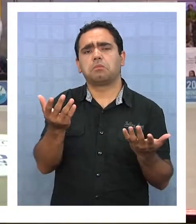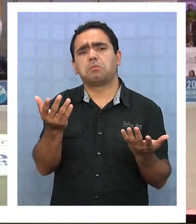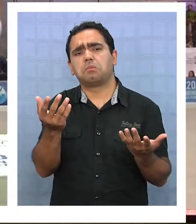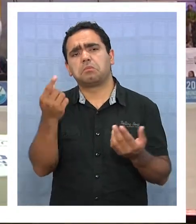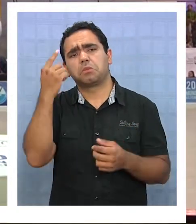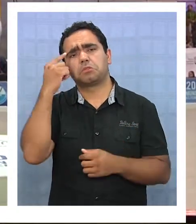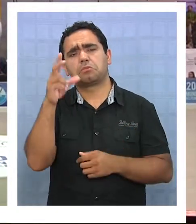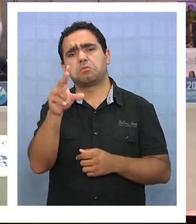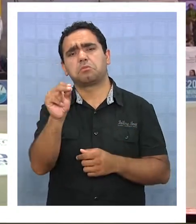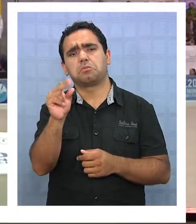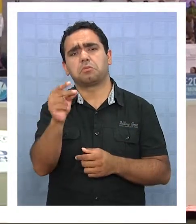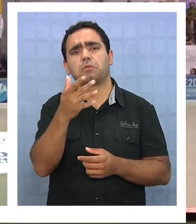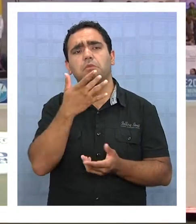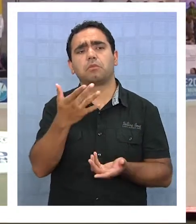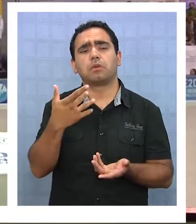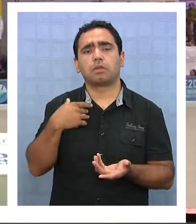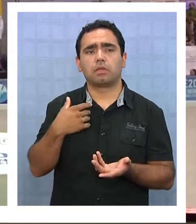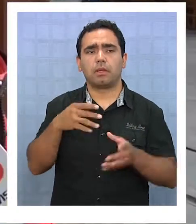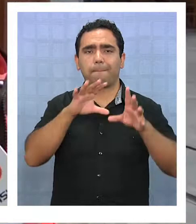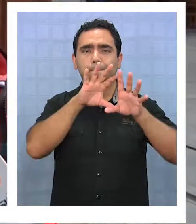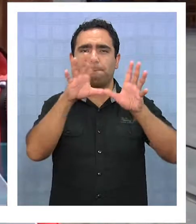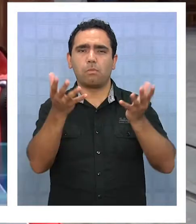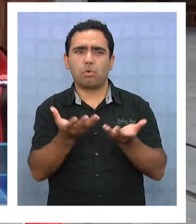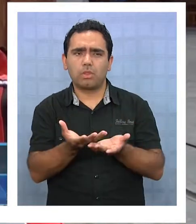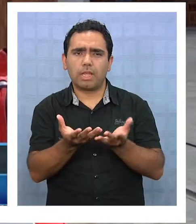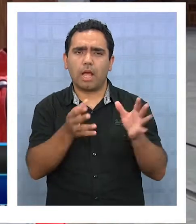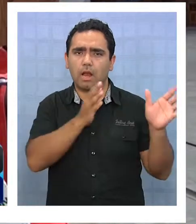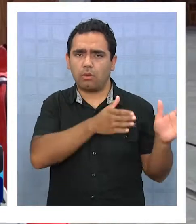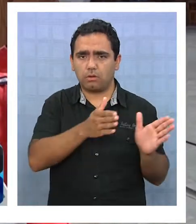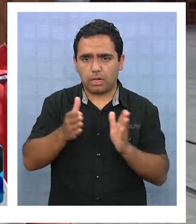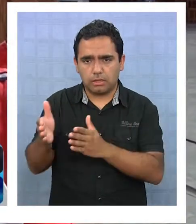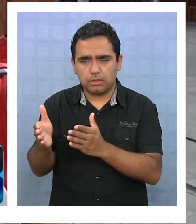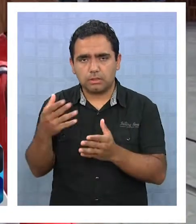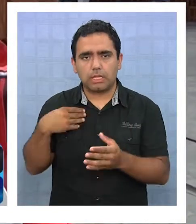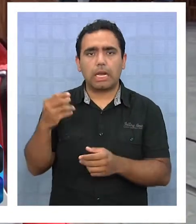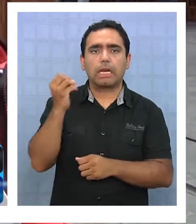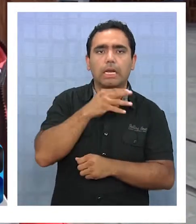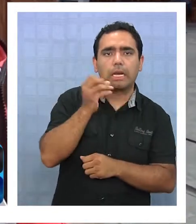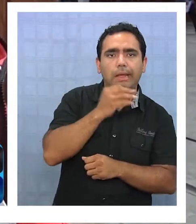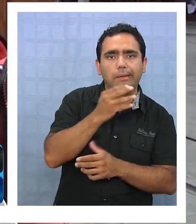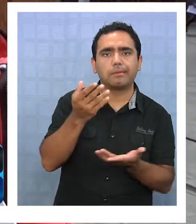porque organizar un mundial no es de la noche a la mañana,